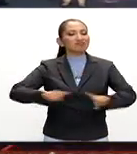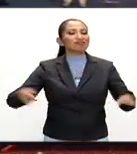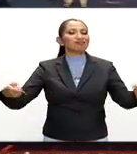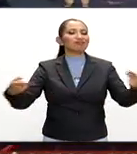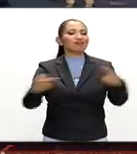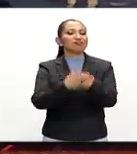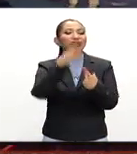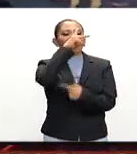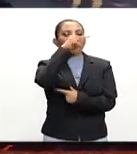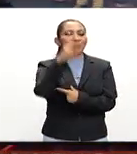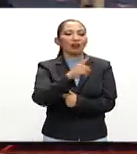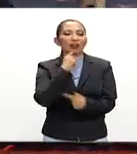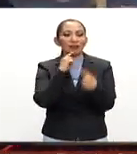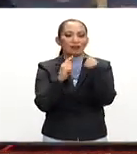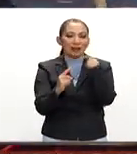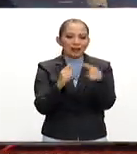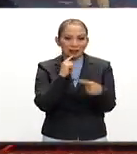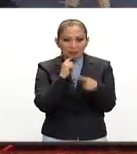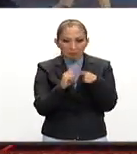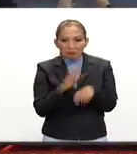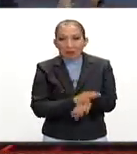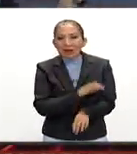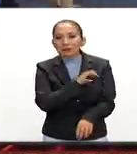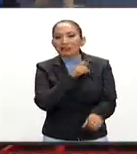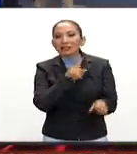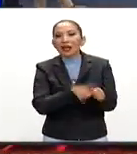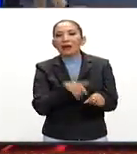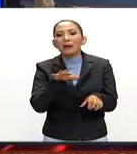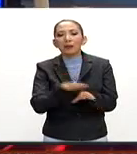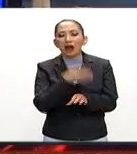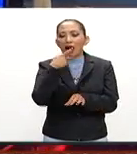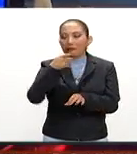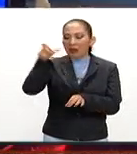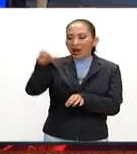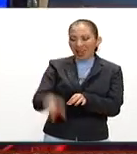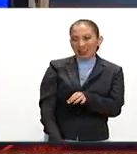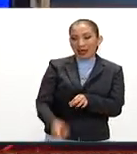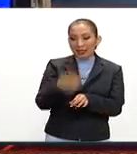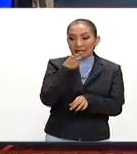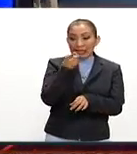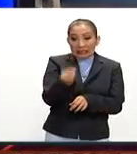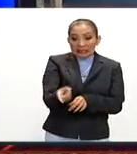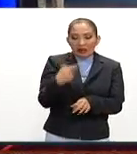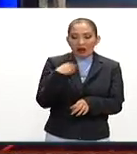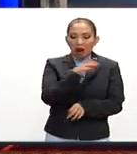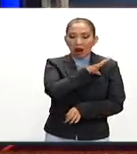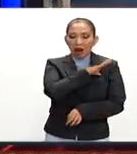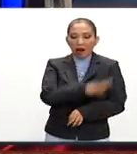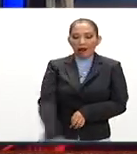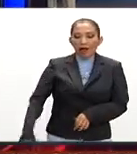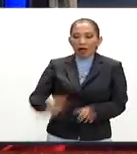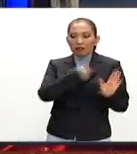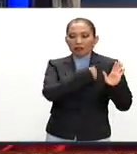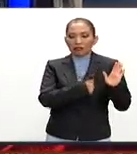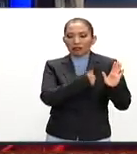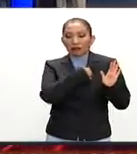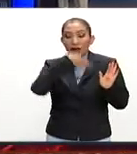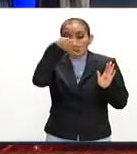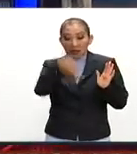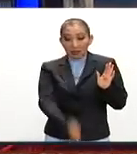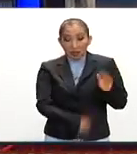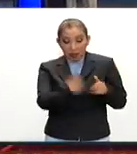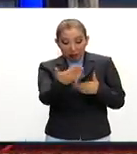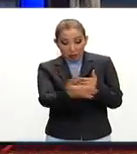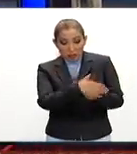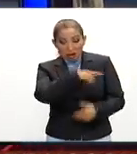fue su peor debate, especialmente por esa referencia en la cual él rechaza comprometerse a aceptar una